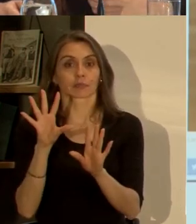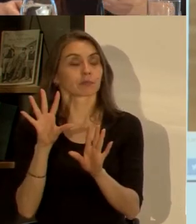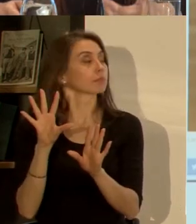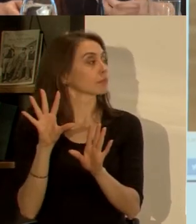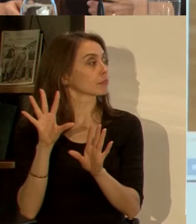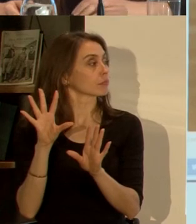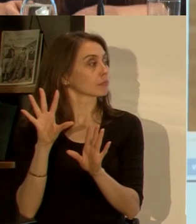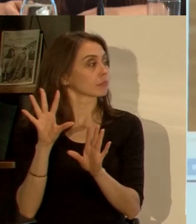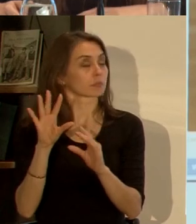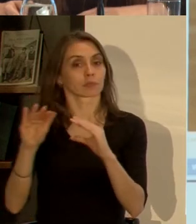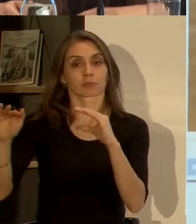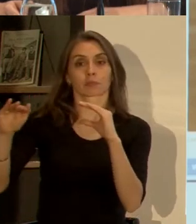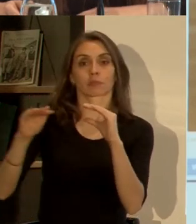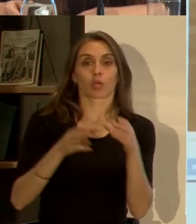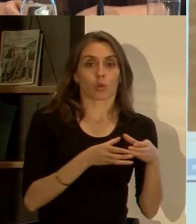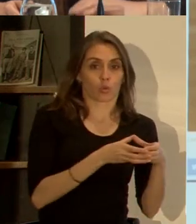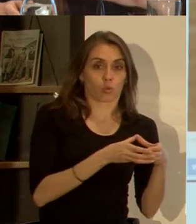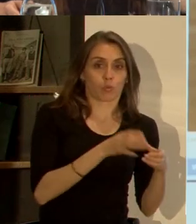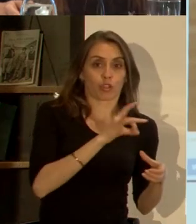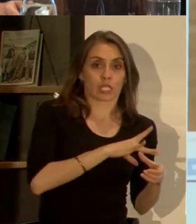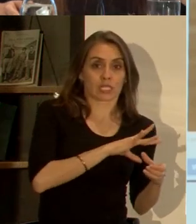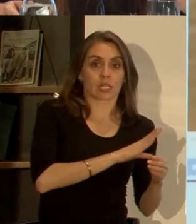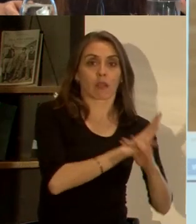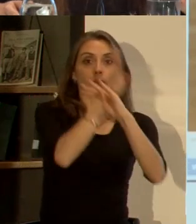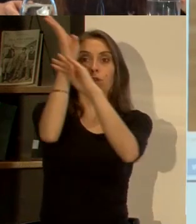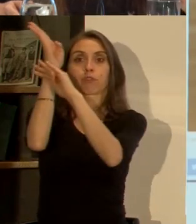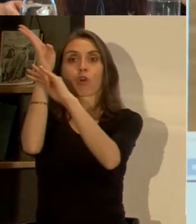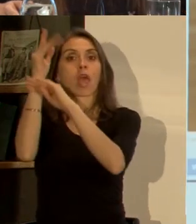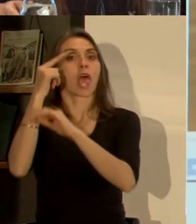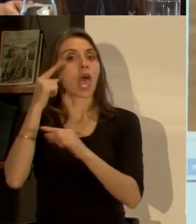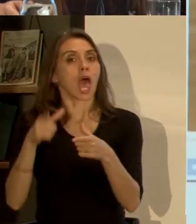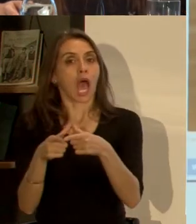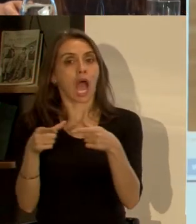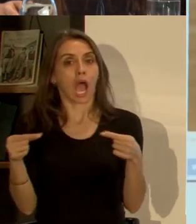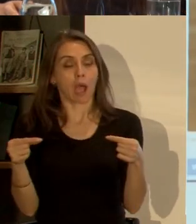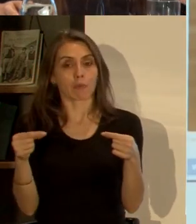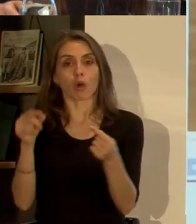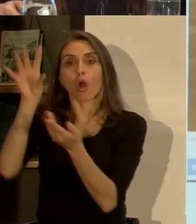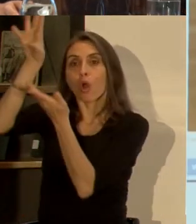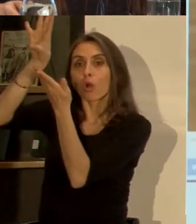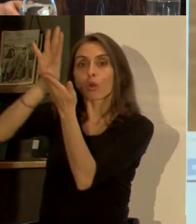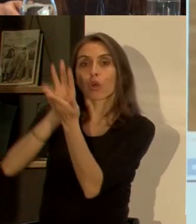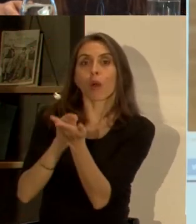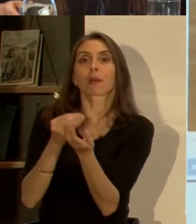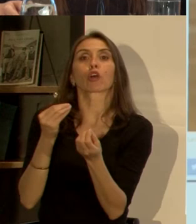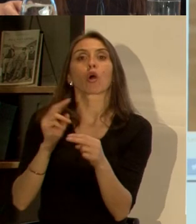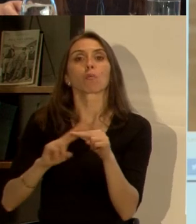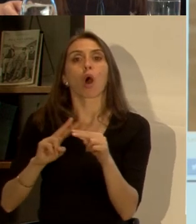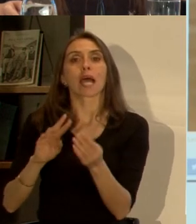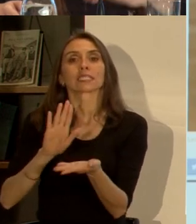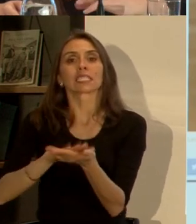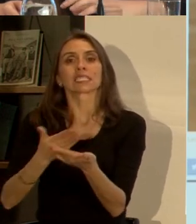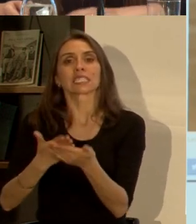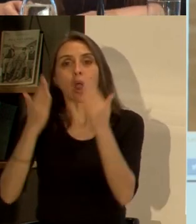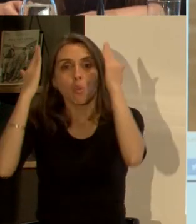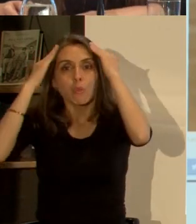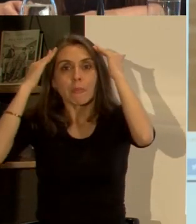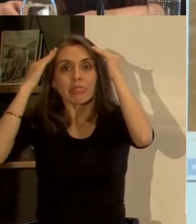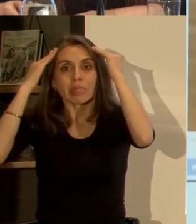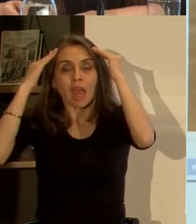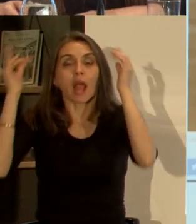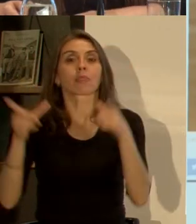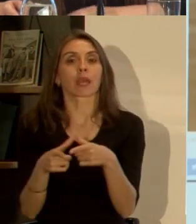se nos envió a un grupo a Japón para poder tomar el modelo de salud mental japonés y